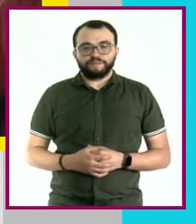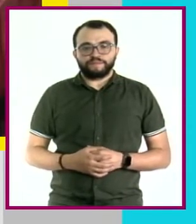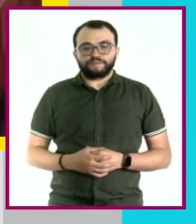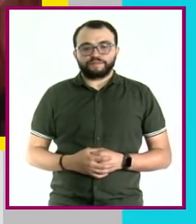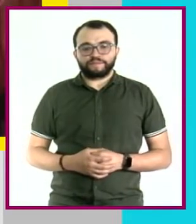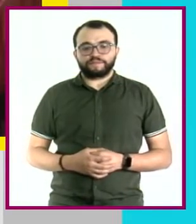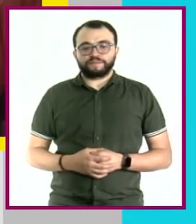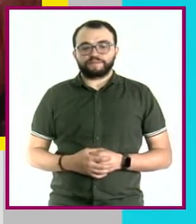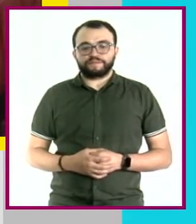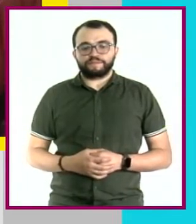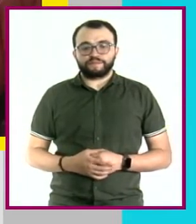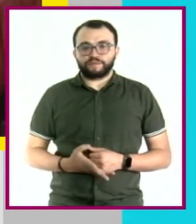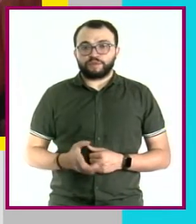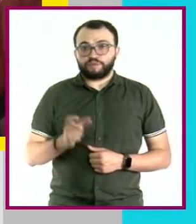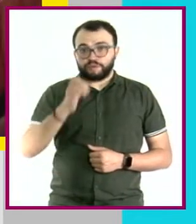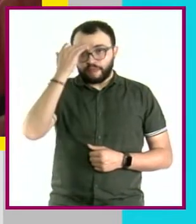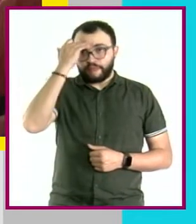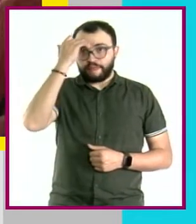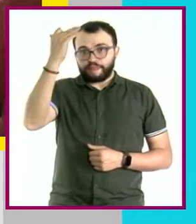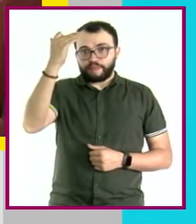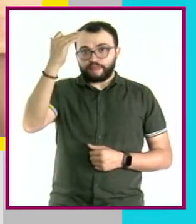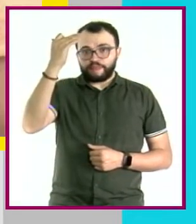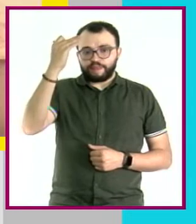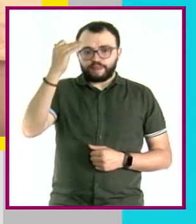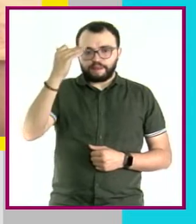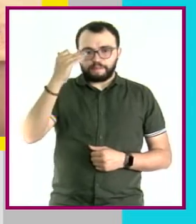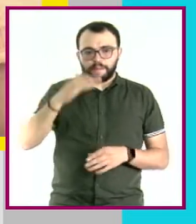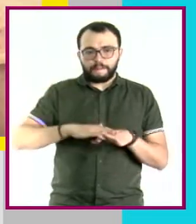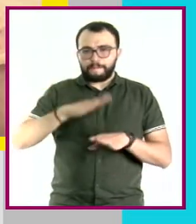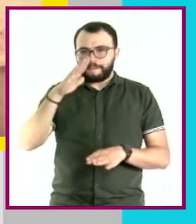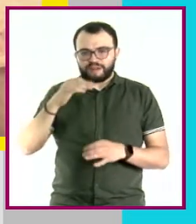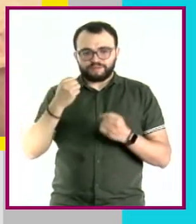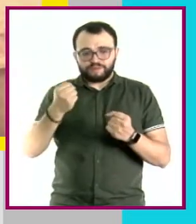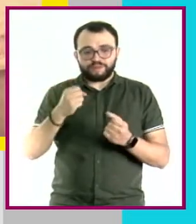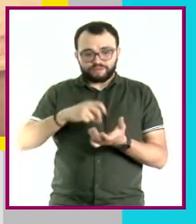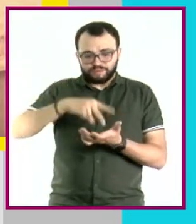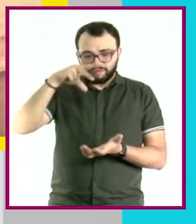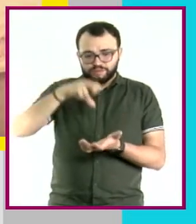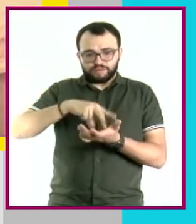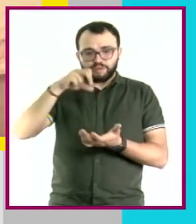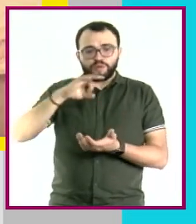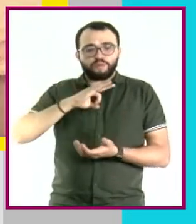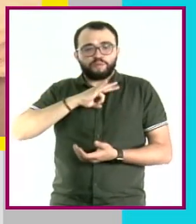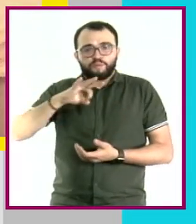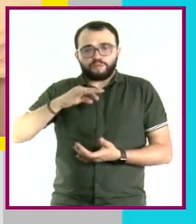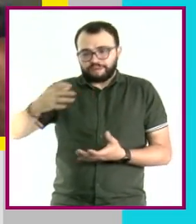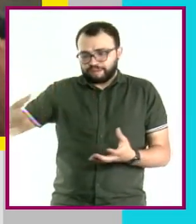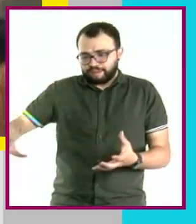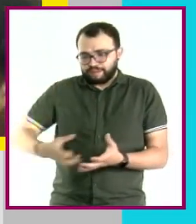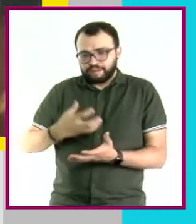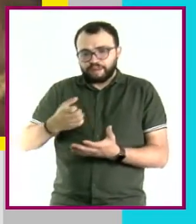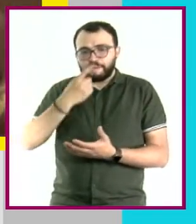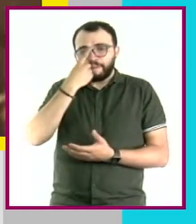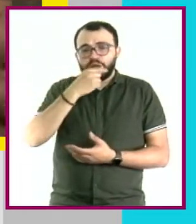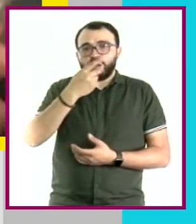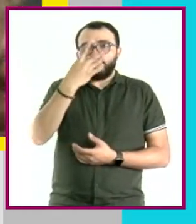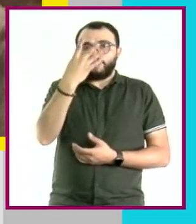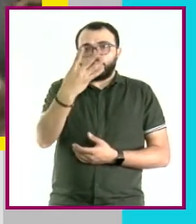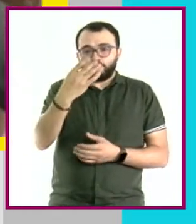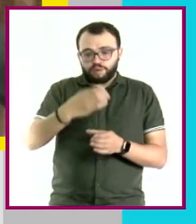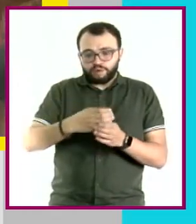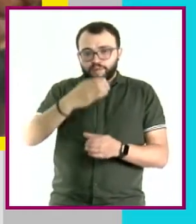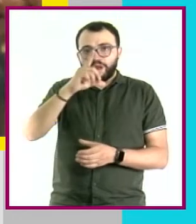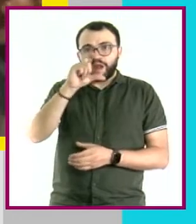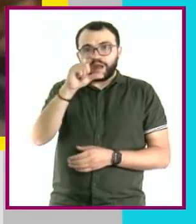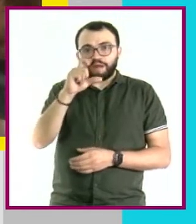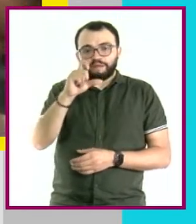En la temporada alta, una mujer puede recoger saltamontes como para llenar cuatro botellas de agua, que venderá en un día